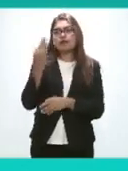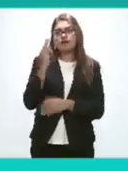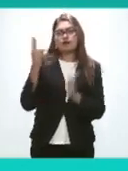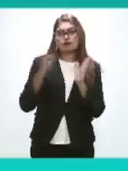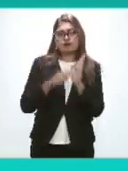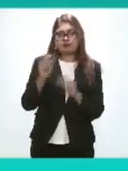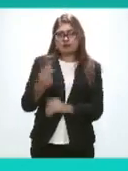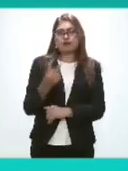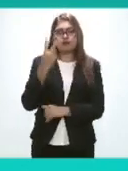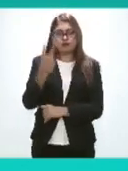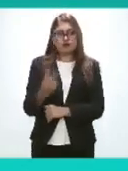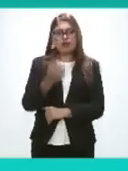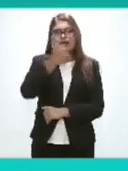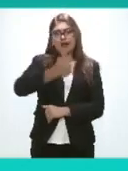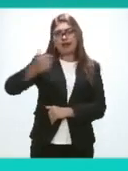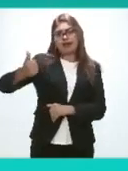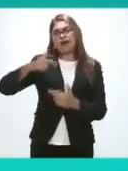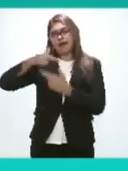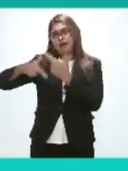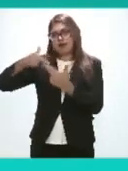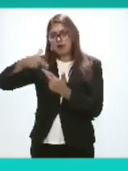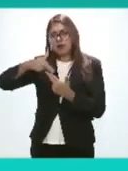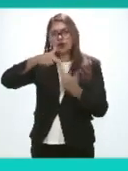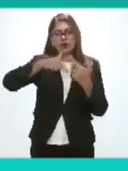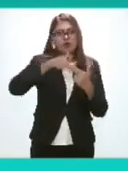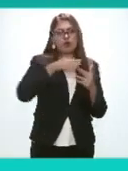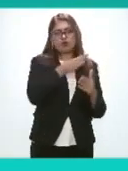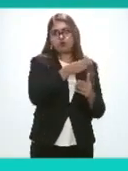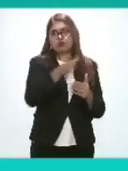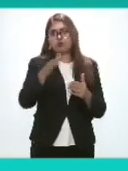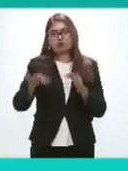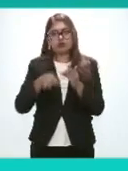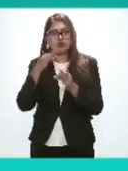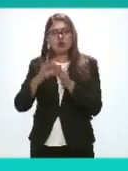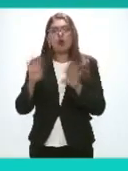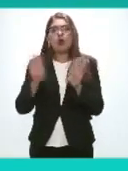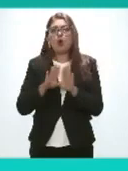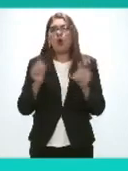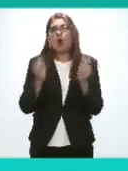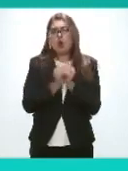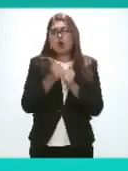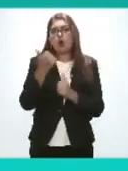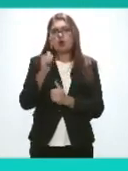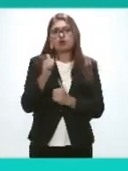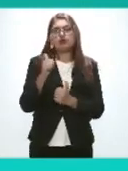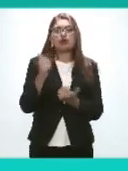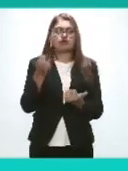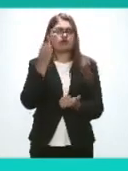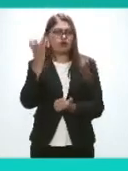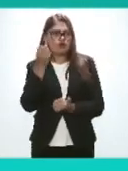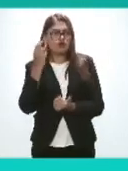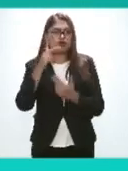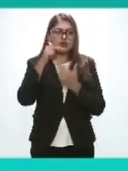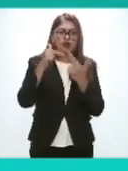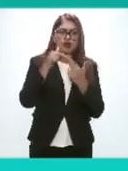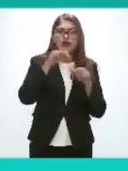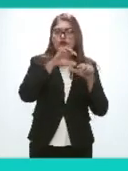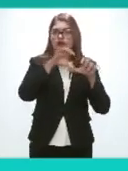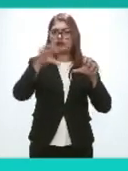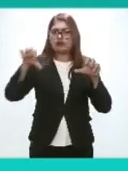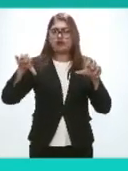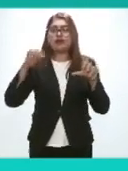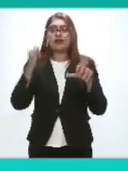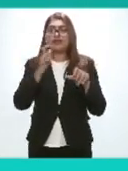transitada por cada una de las regiones de este país a través de 11 foros regionales pero además de las consultas que